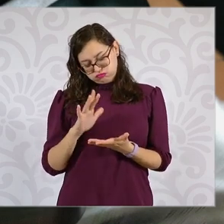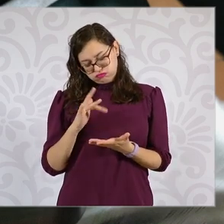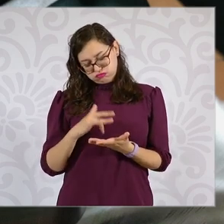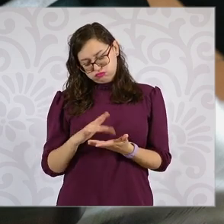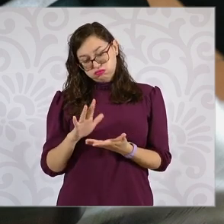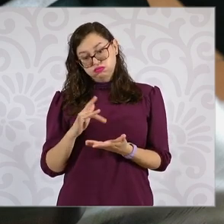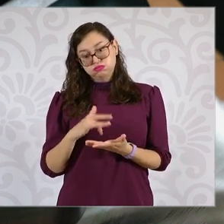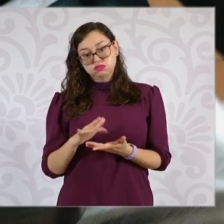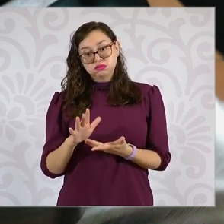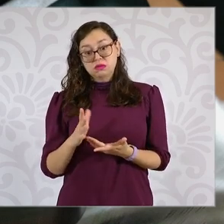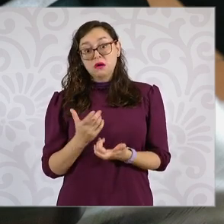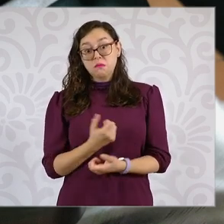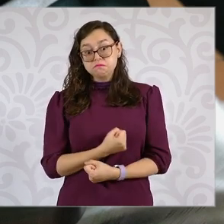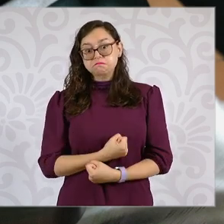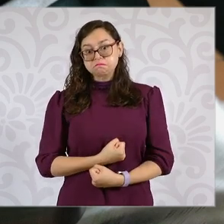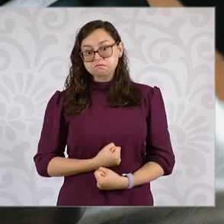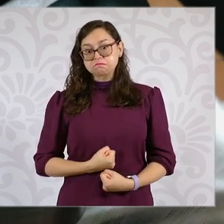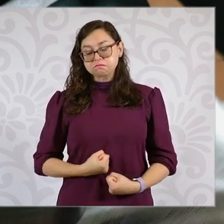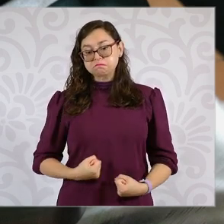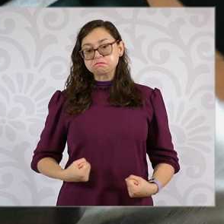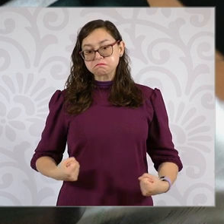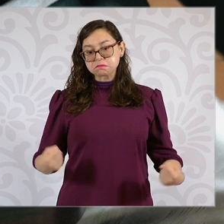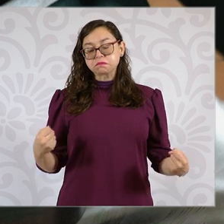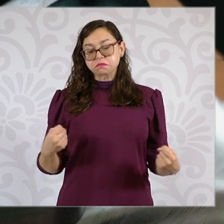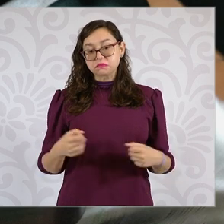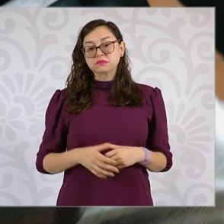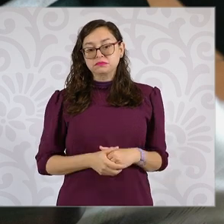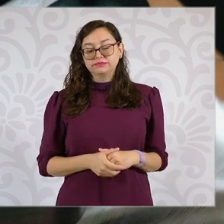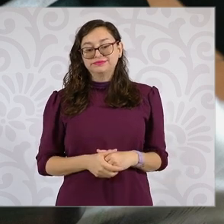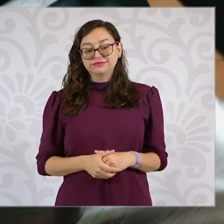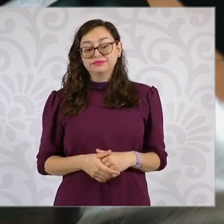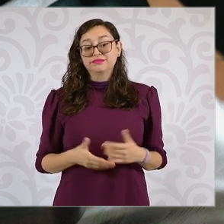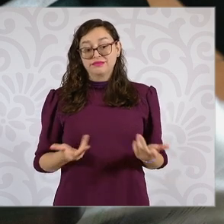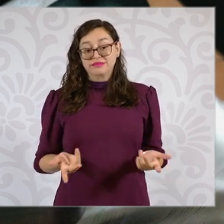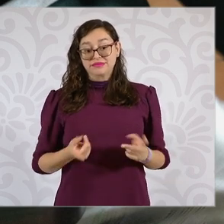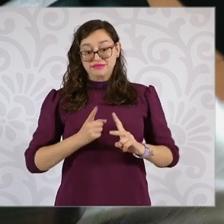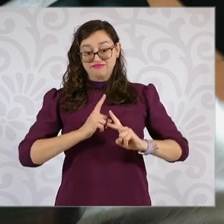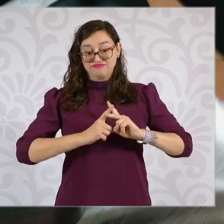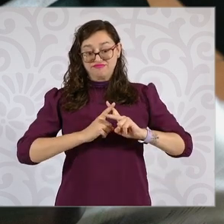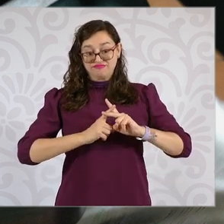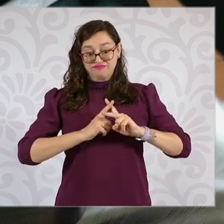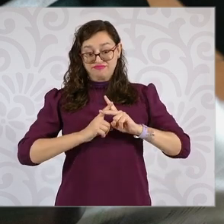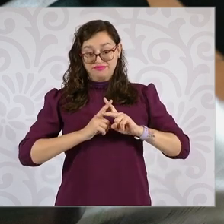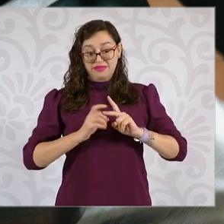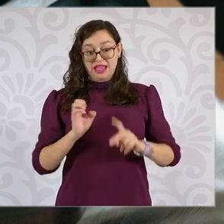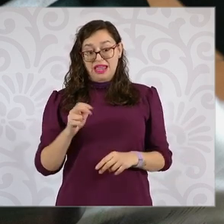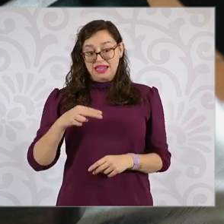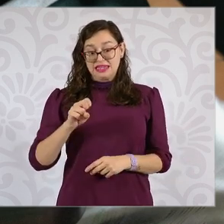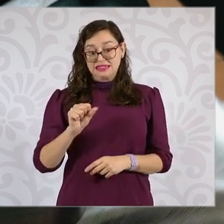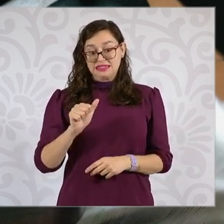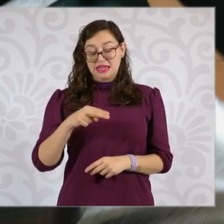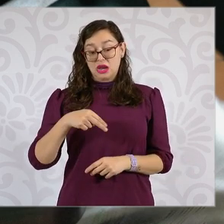también la obesidad, según la encuesta de la encuesta y nutrición en Sanud.